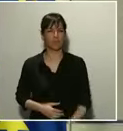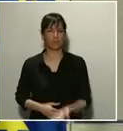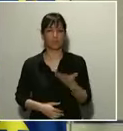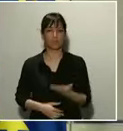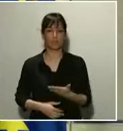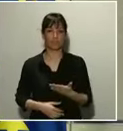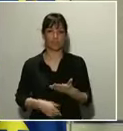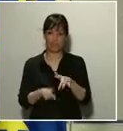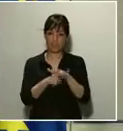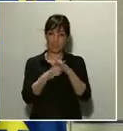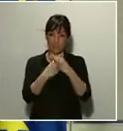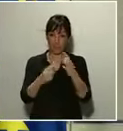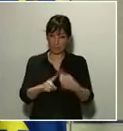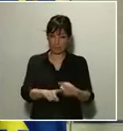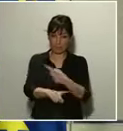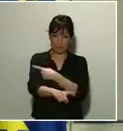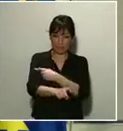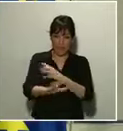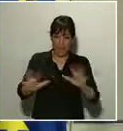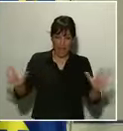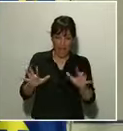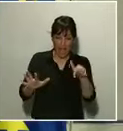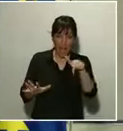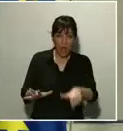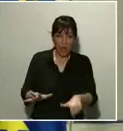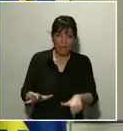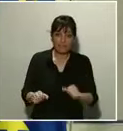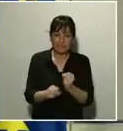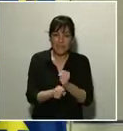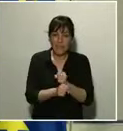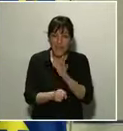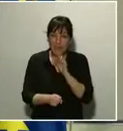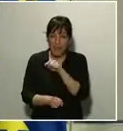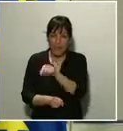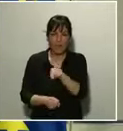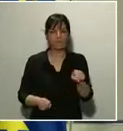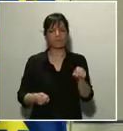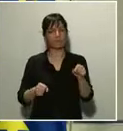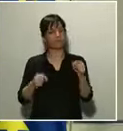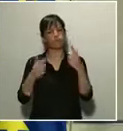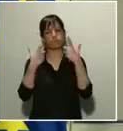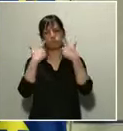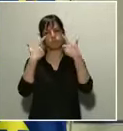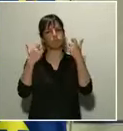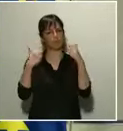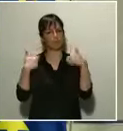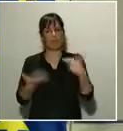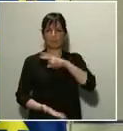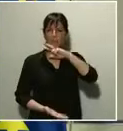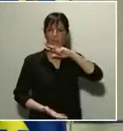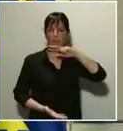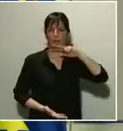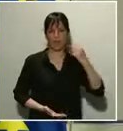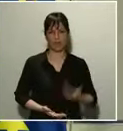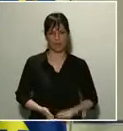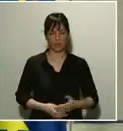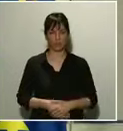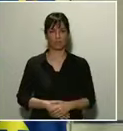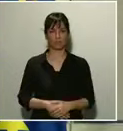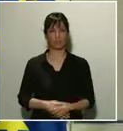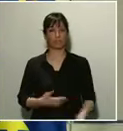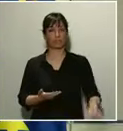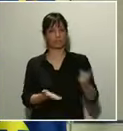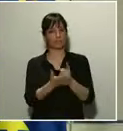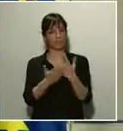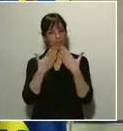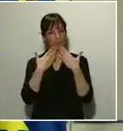viviendo, su trabajo queda aún más puesto en valor. Gracias de nuevo por ello, por